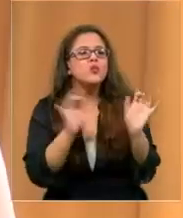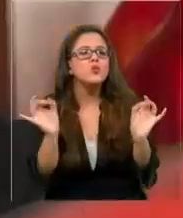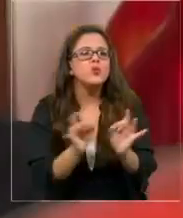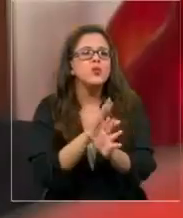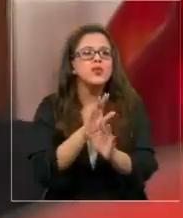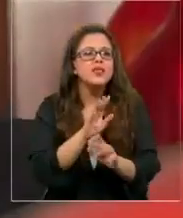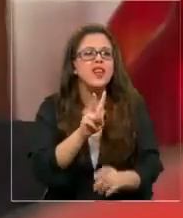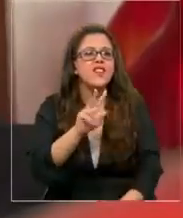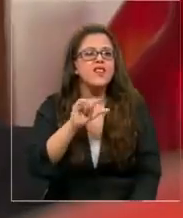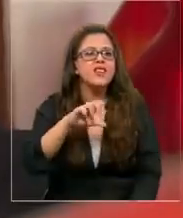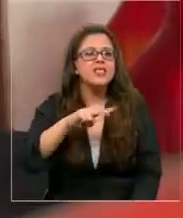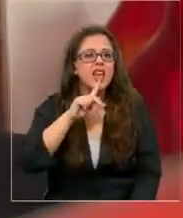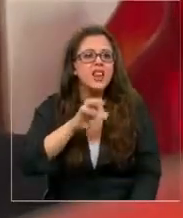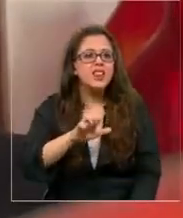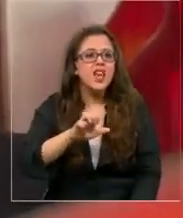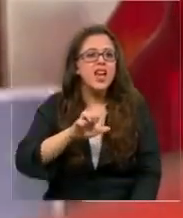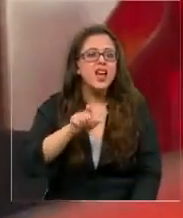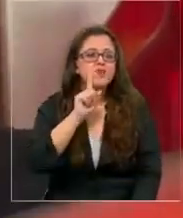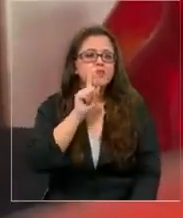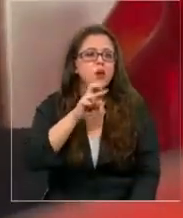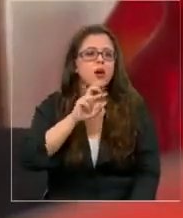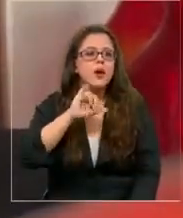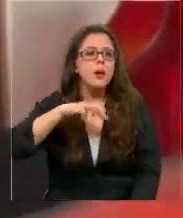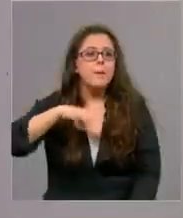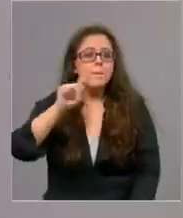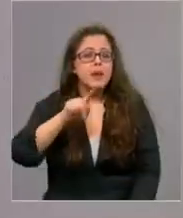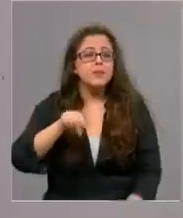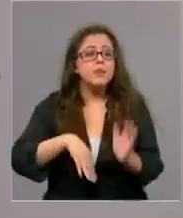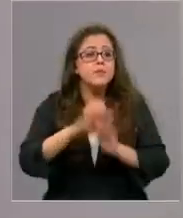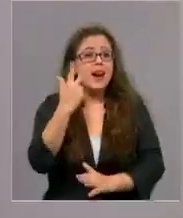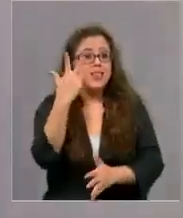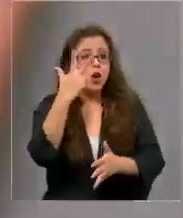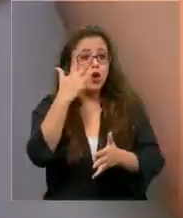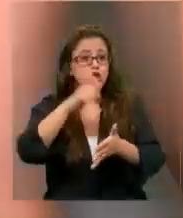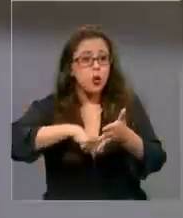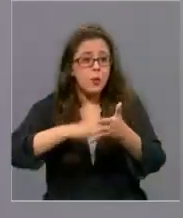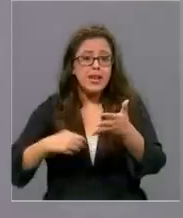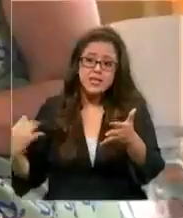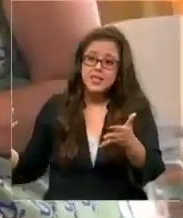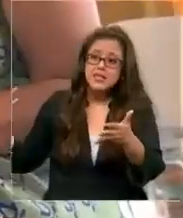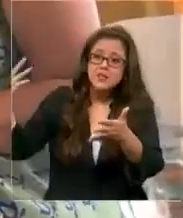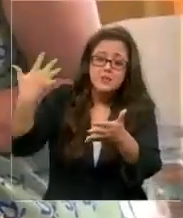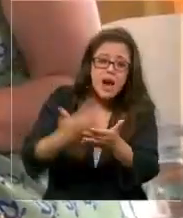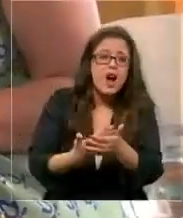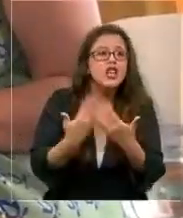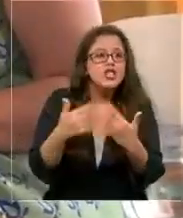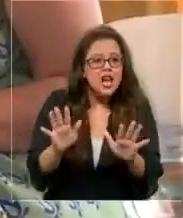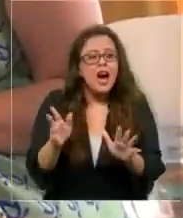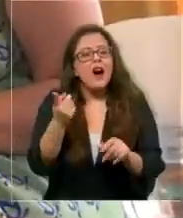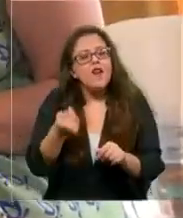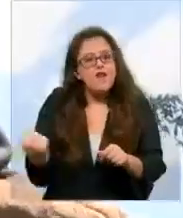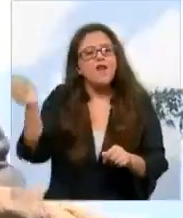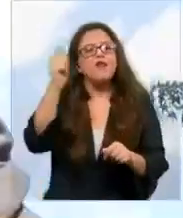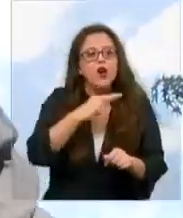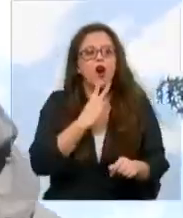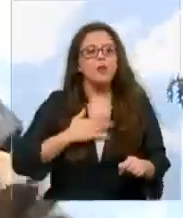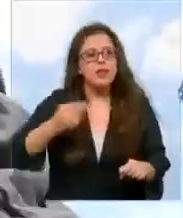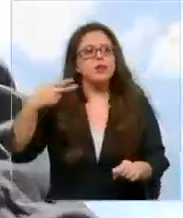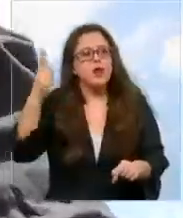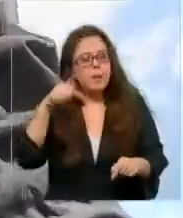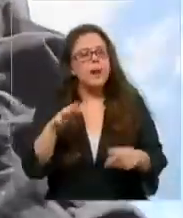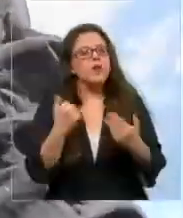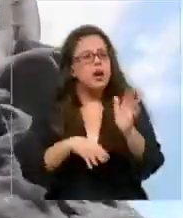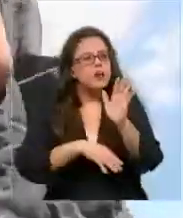podía tener PIMS a más de 8 meses de sufrir esta enfermedad Vicente retomó su vida eso sí extremando las medidas de